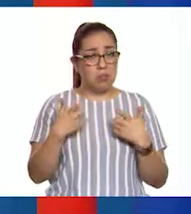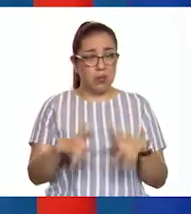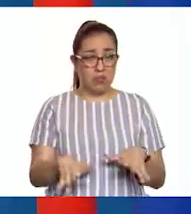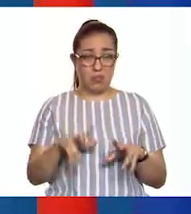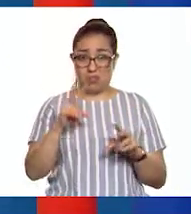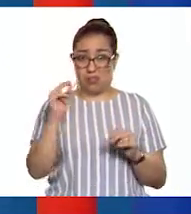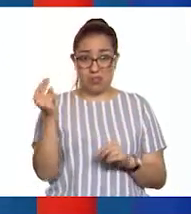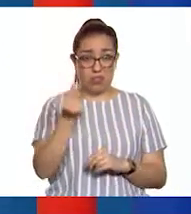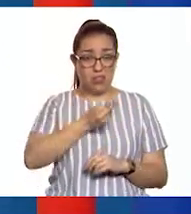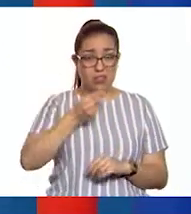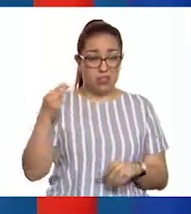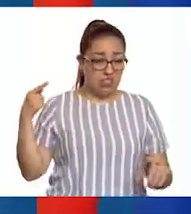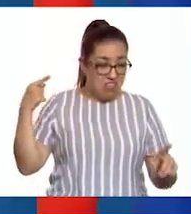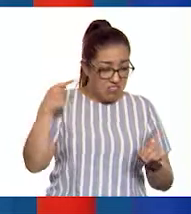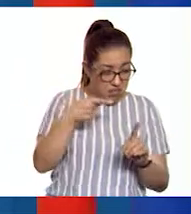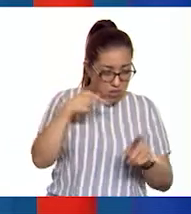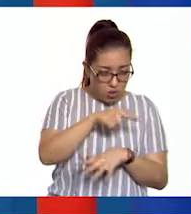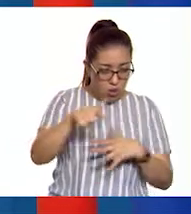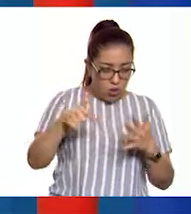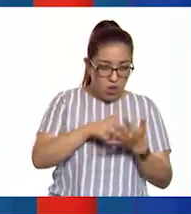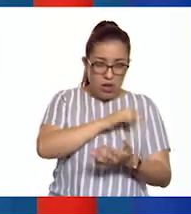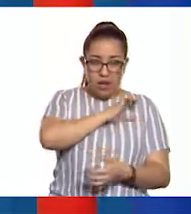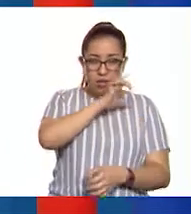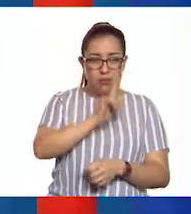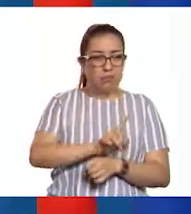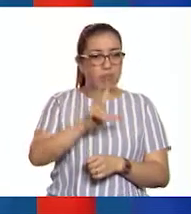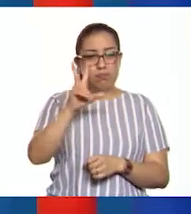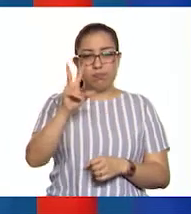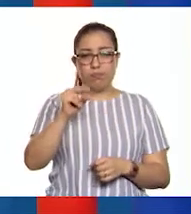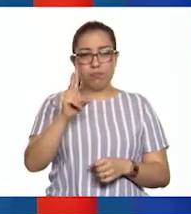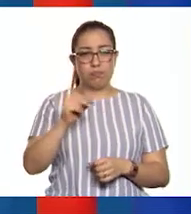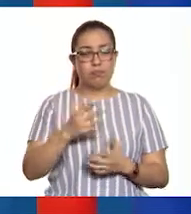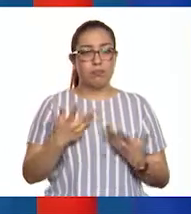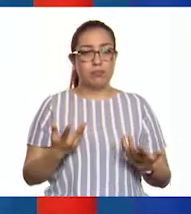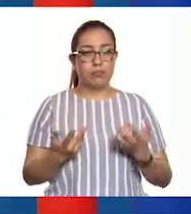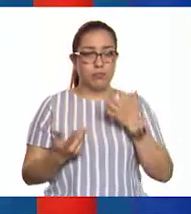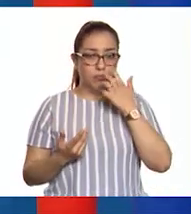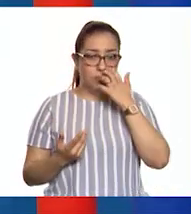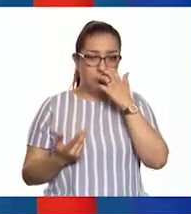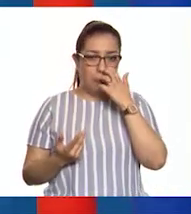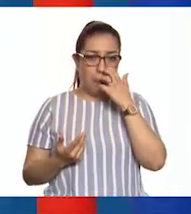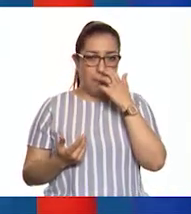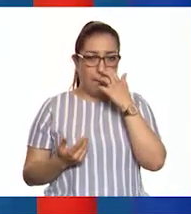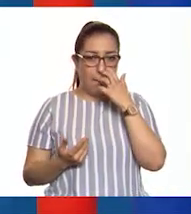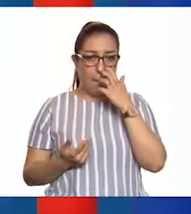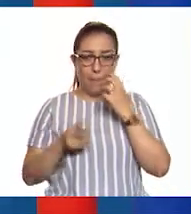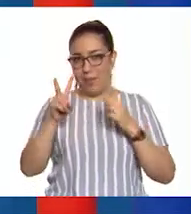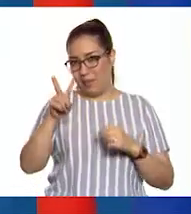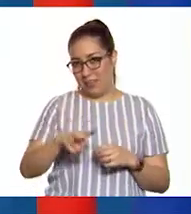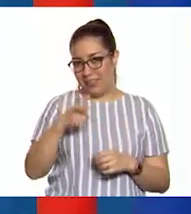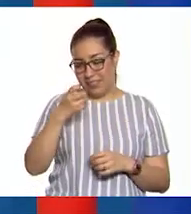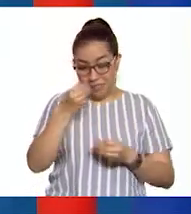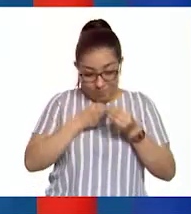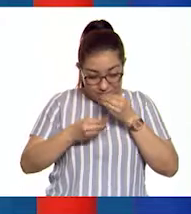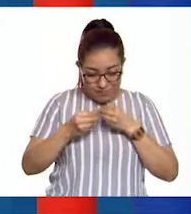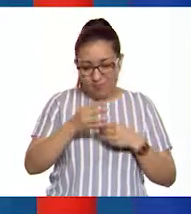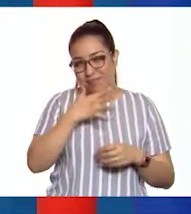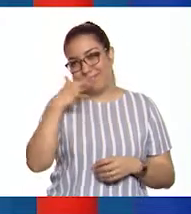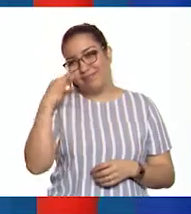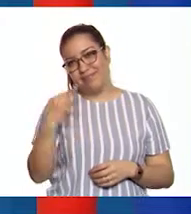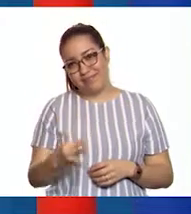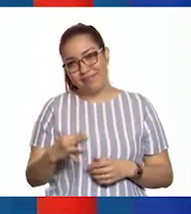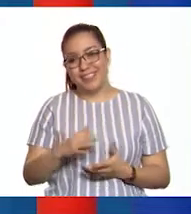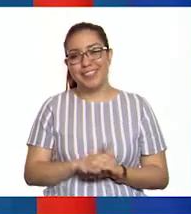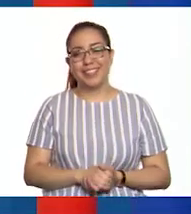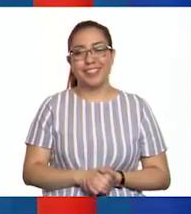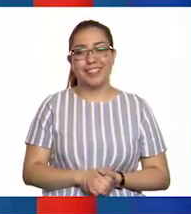especializado para su desarrollo. Y sobre todo, pues, bueno, tienen un sabor delicioso, ¿no? Así es. Muy